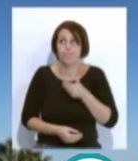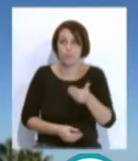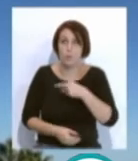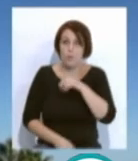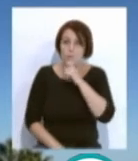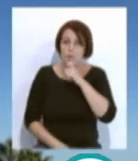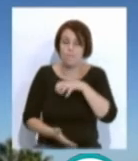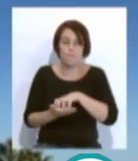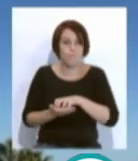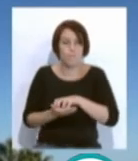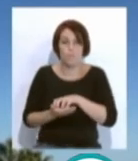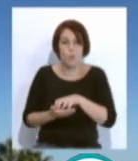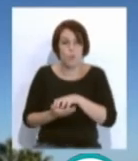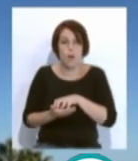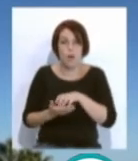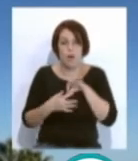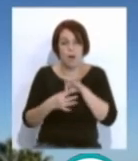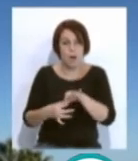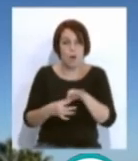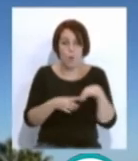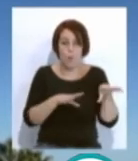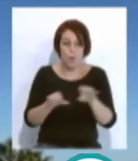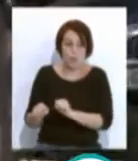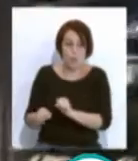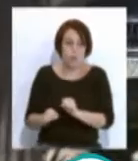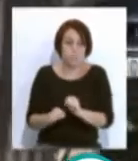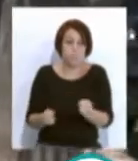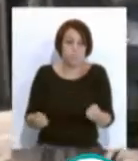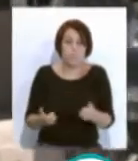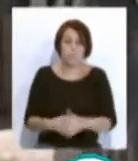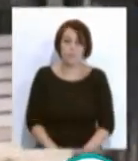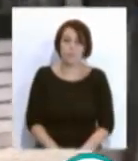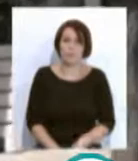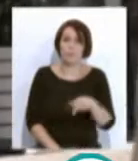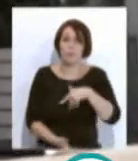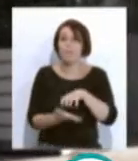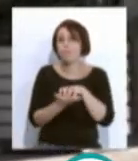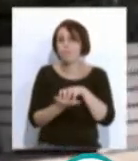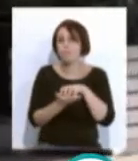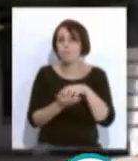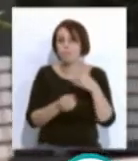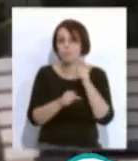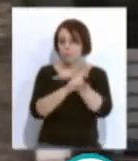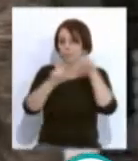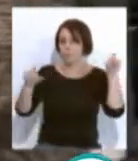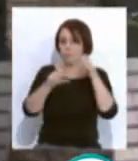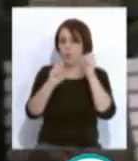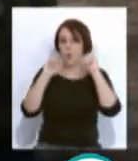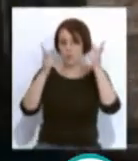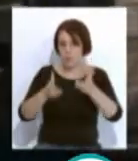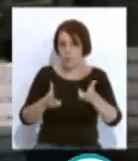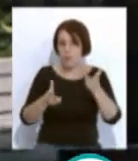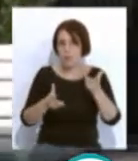una gran incertidumbre en cuanto a qué ocupaciones vamos a tener. Esta incertidumbre de los empresarios hoteleros se